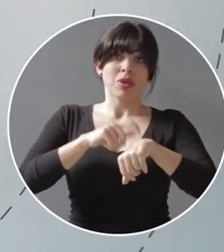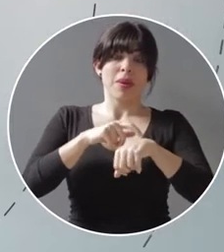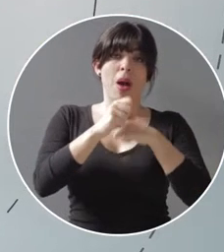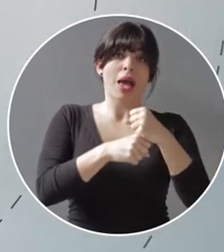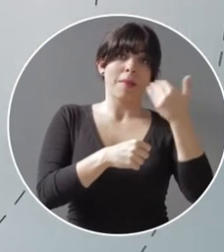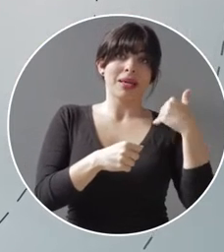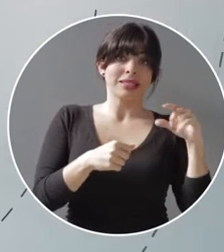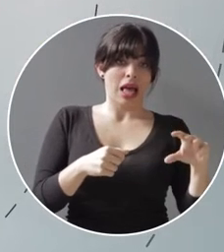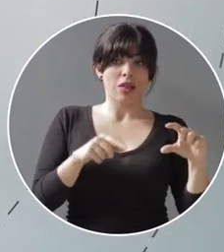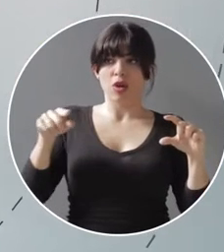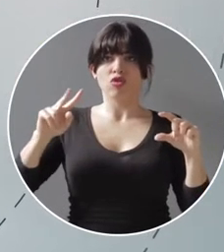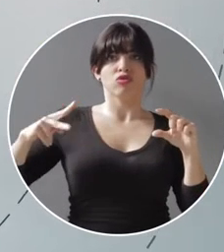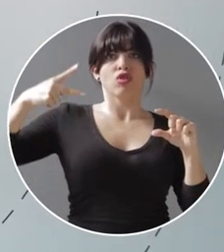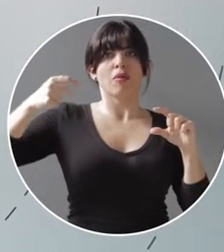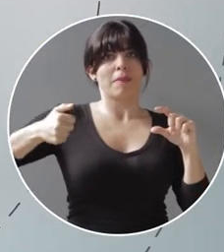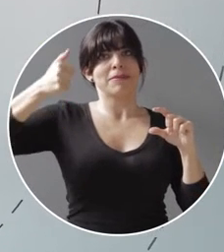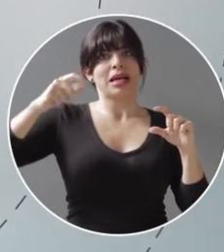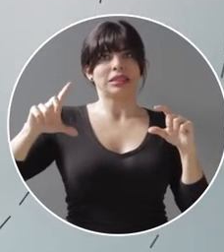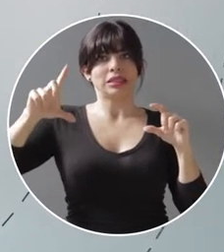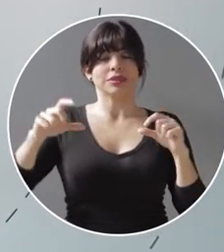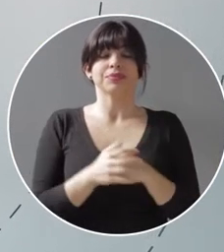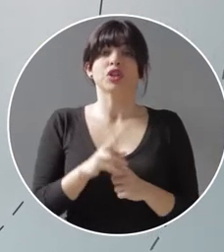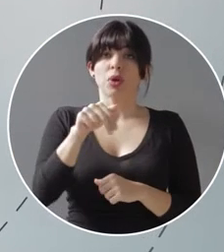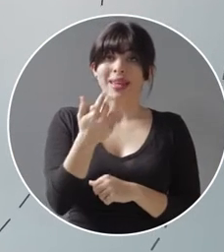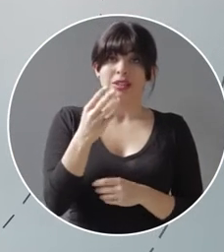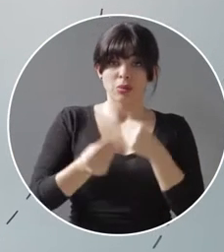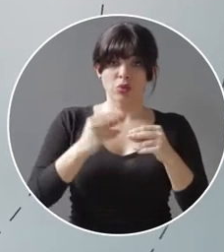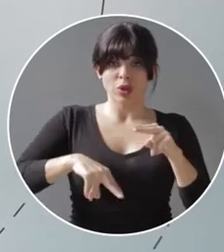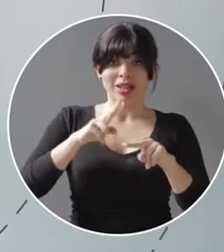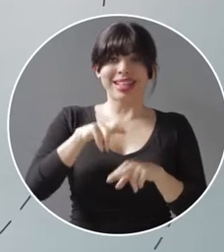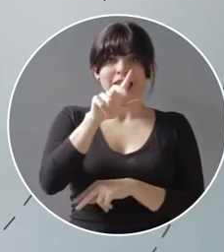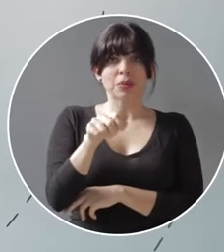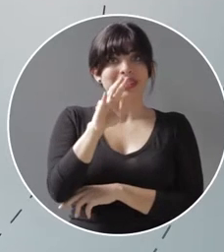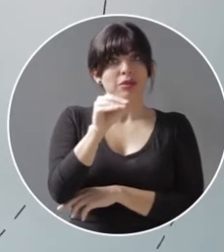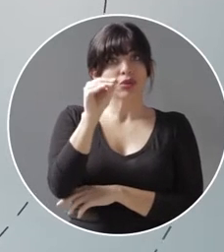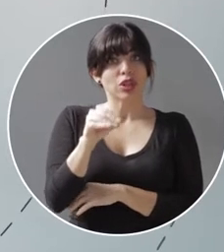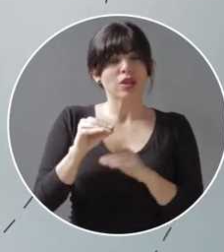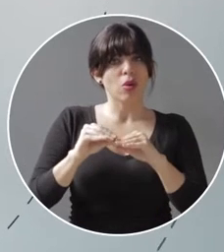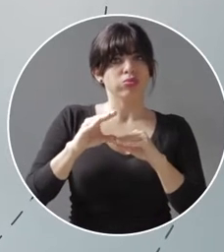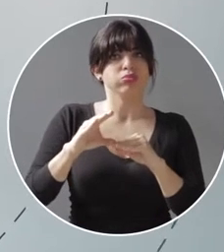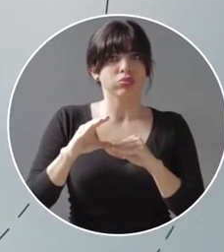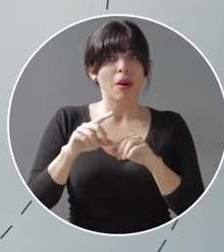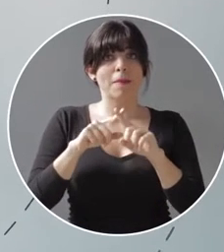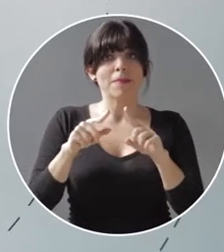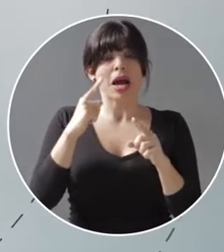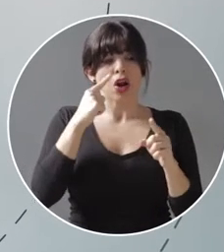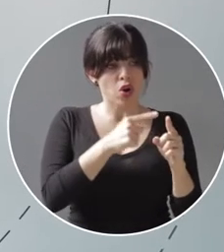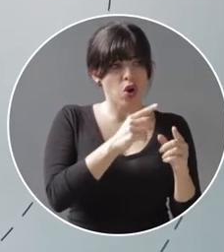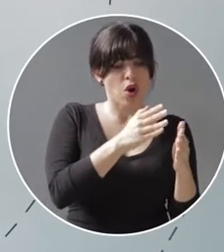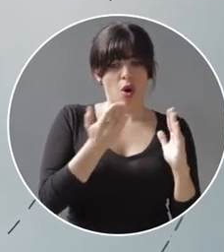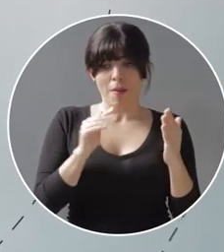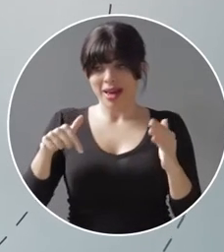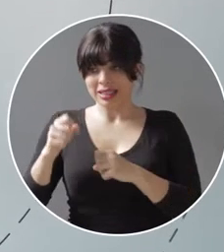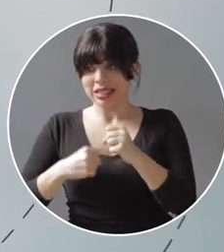el mismo periodo del año pasado. En el 2015 la producción nacional aumentó 3,7%, pero el incremento proyectado